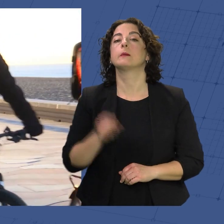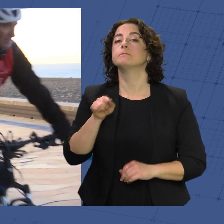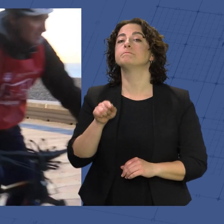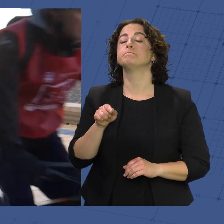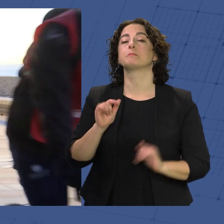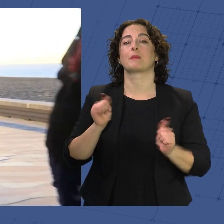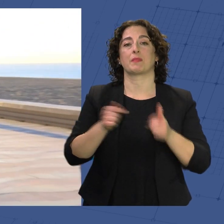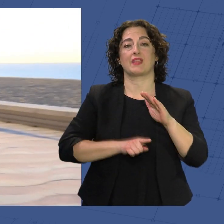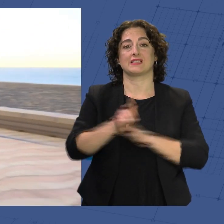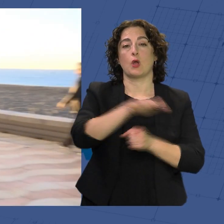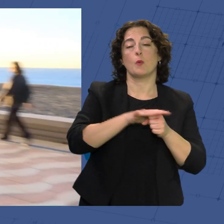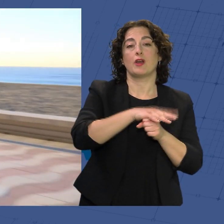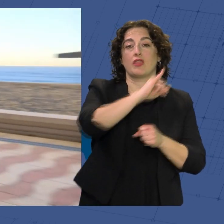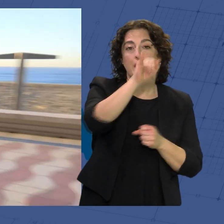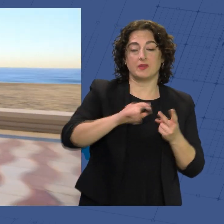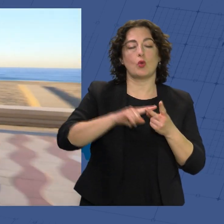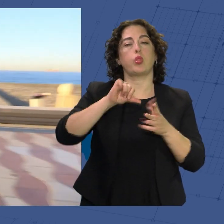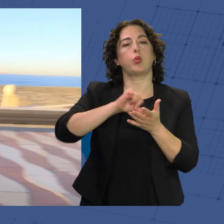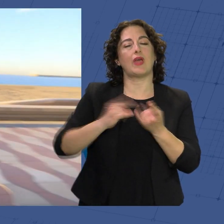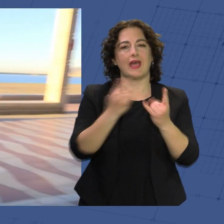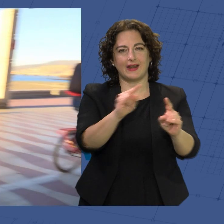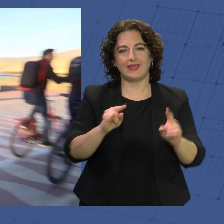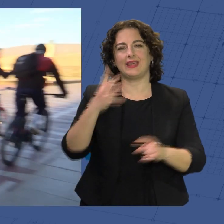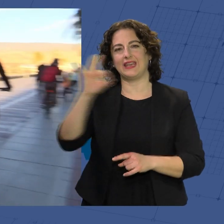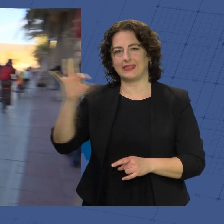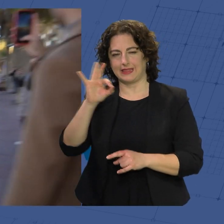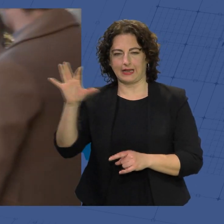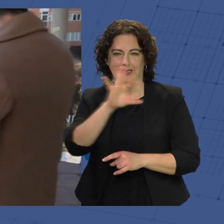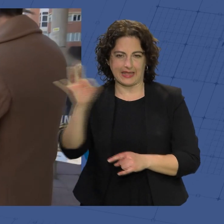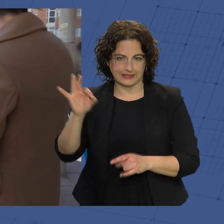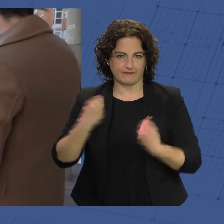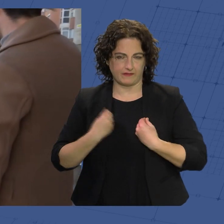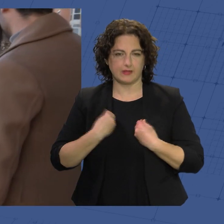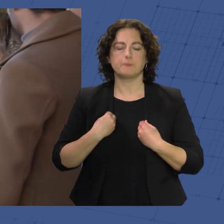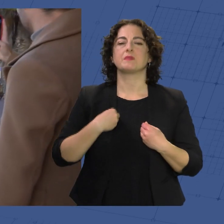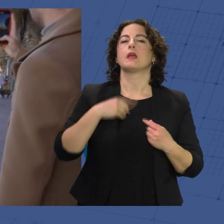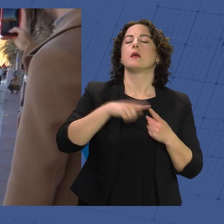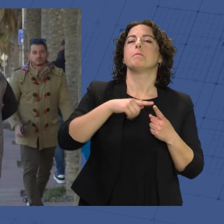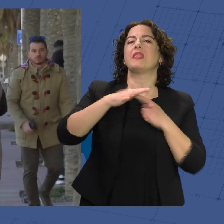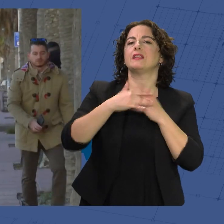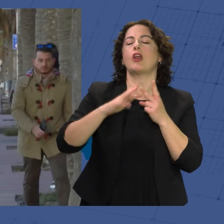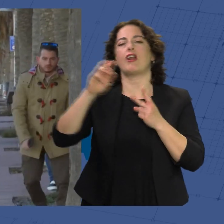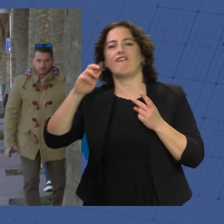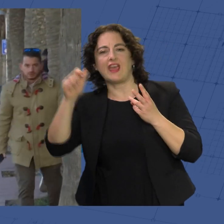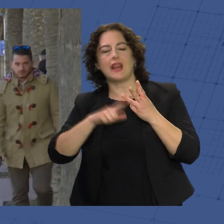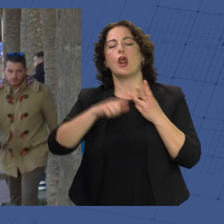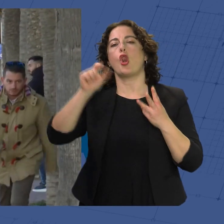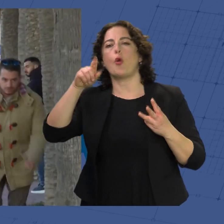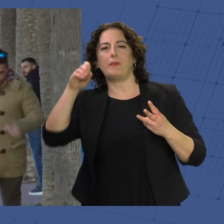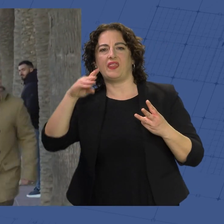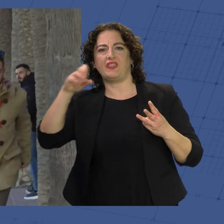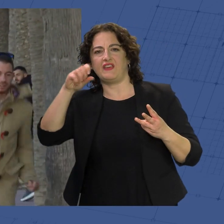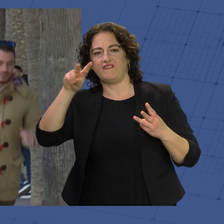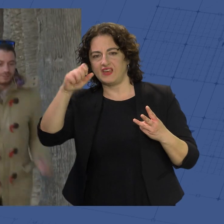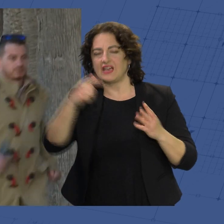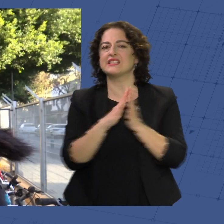inicialmente en los barrios del Zapillo, Ciudad Jardín y 500 viviendas, concretamente en los State Mediterráneo, Rafael Alberti, Lope de Vega, San Fernando y